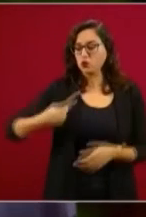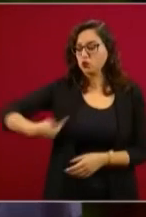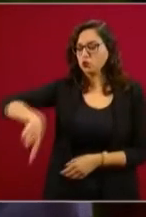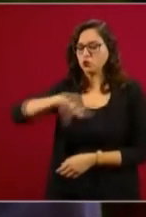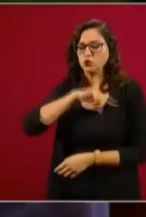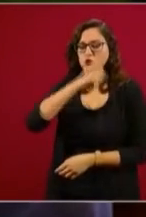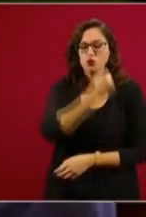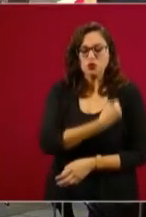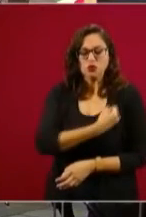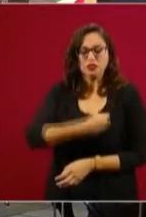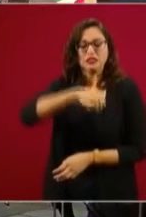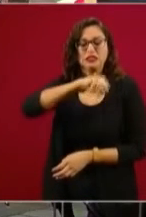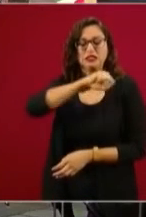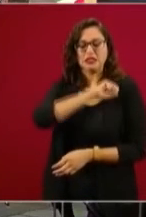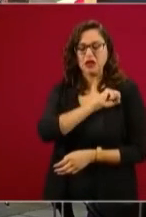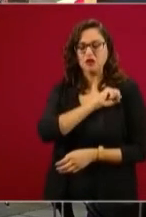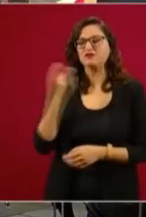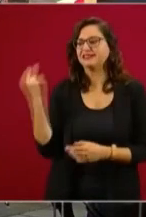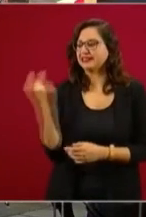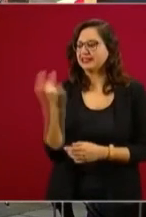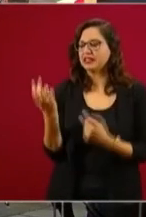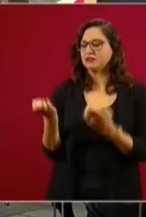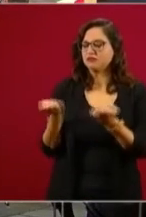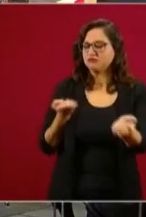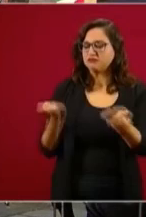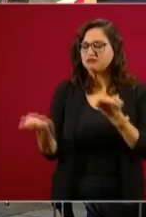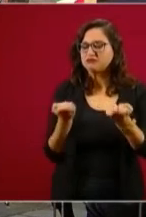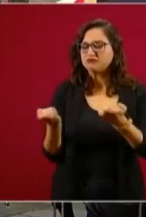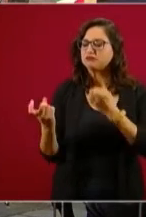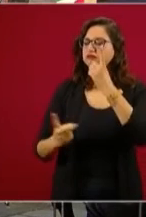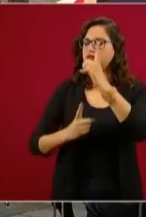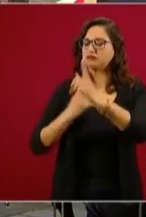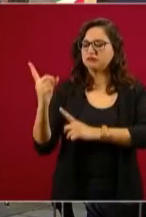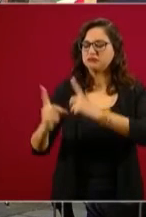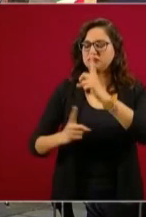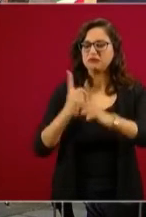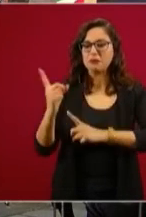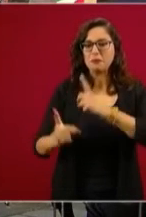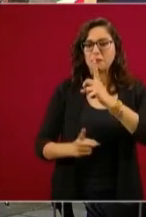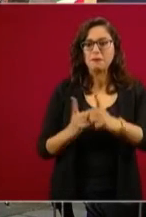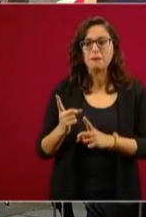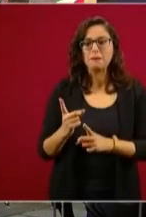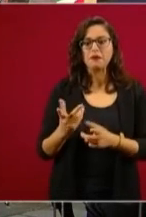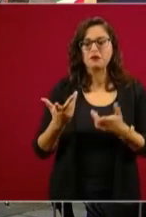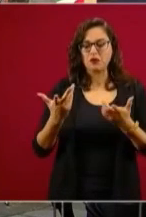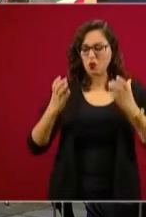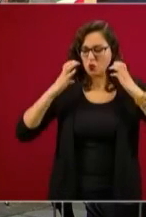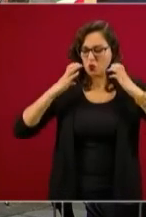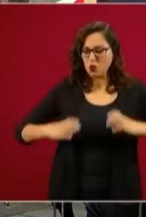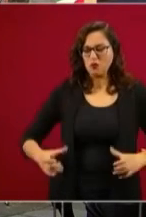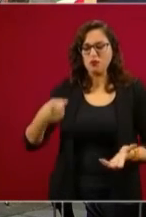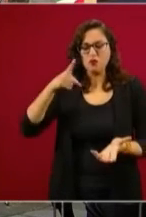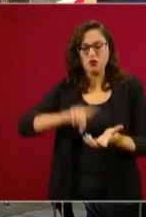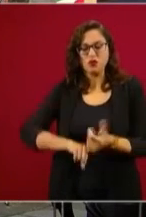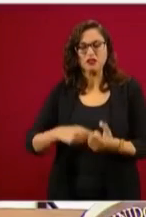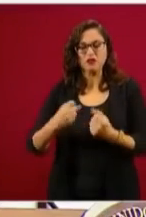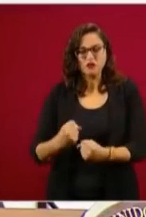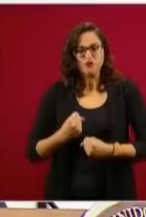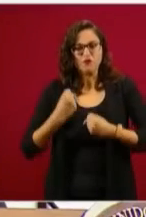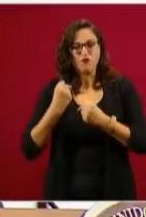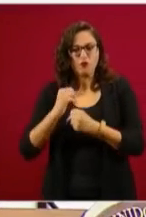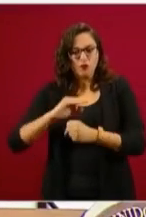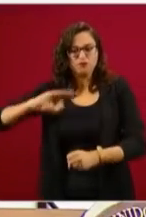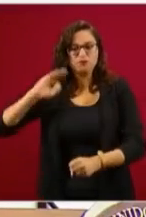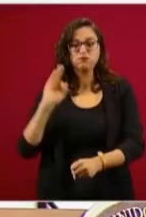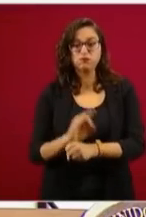de autonomía con el gobierno federal. Y prácticamente no tocó el tema de lo que los gobernadores han